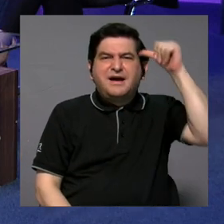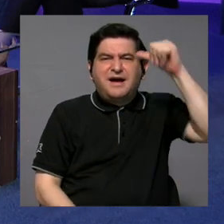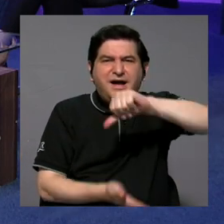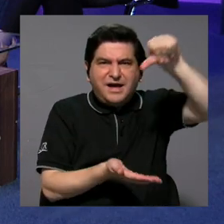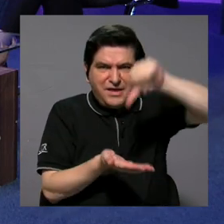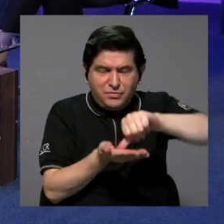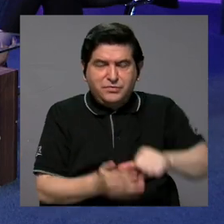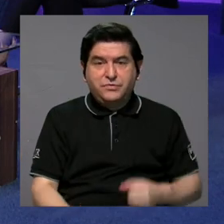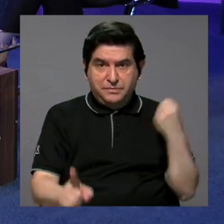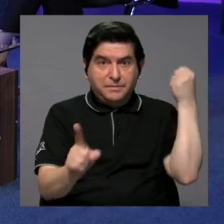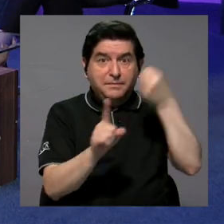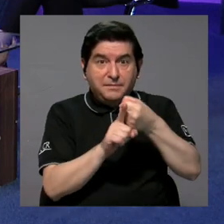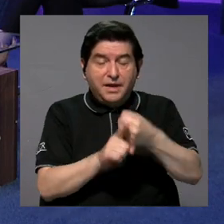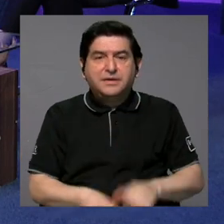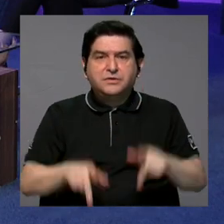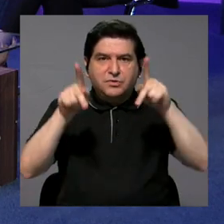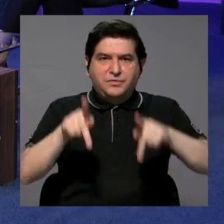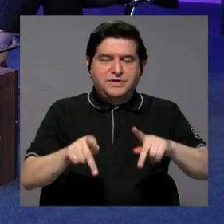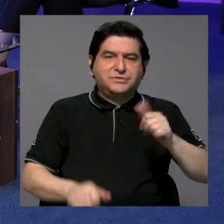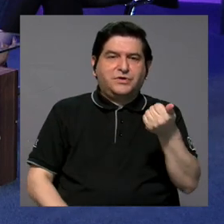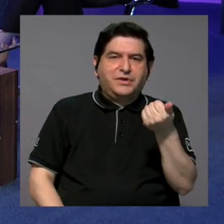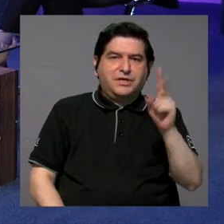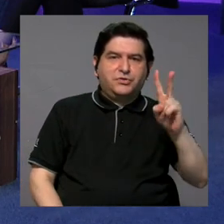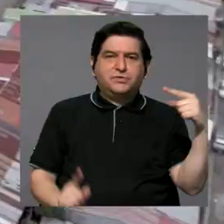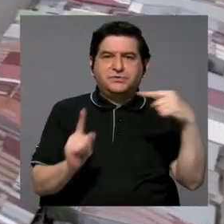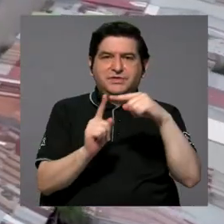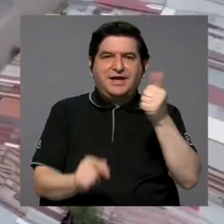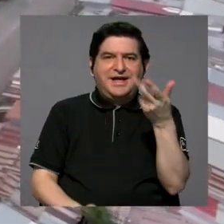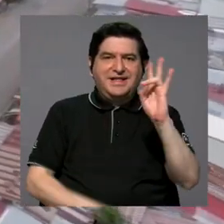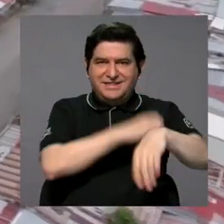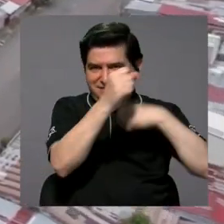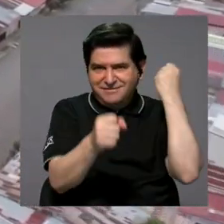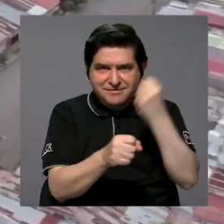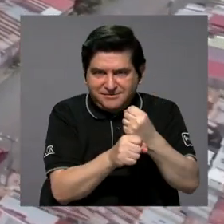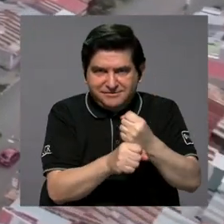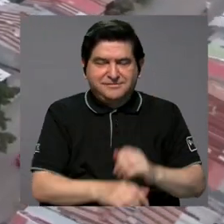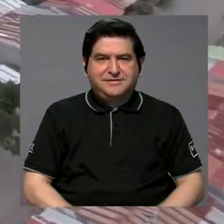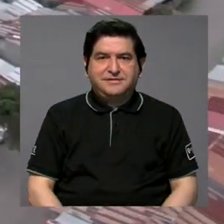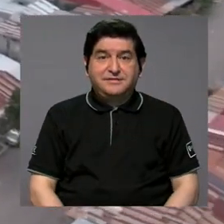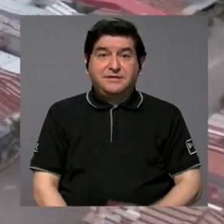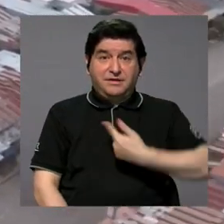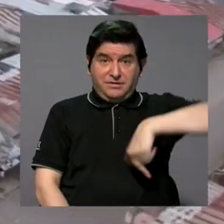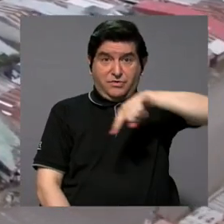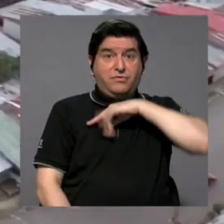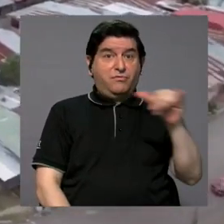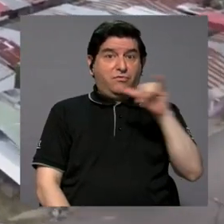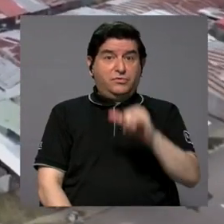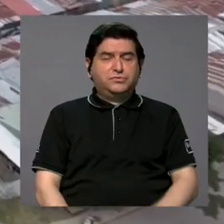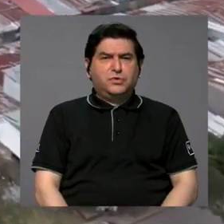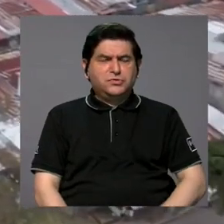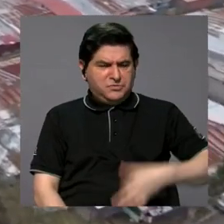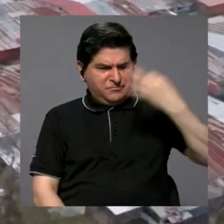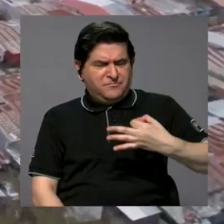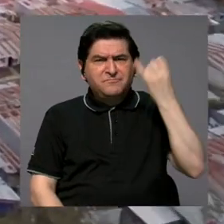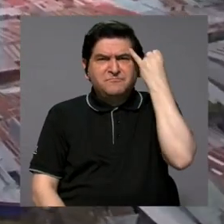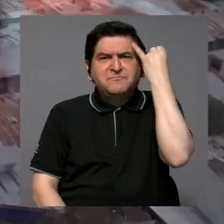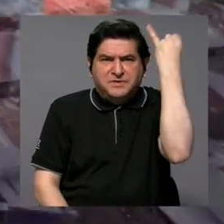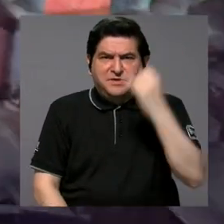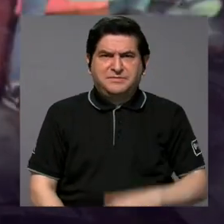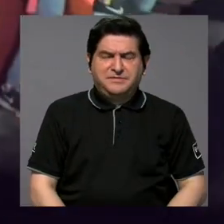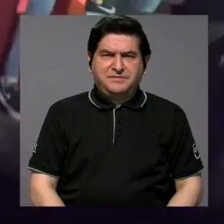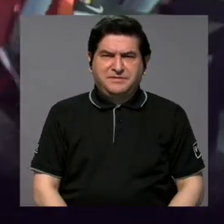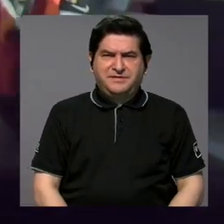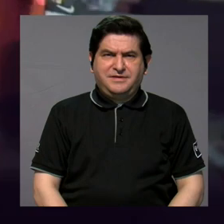impactando con población de 12 a 17 años, entonces tenemos que también consolidar la idea de que tenemos